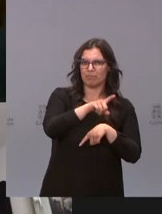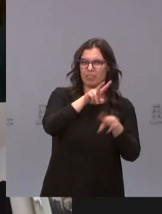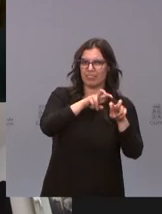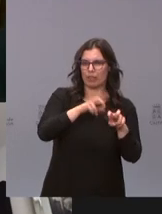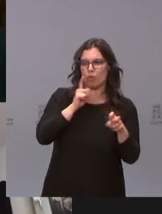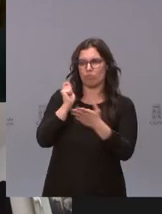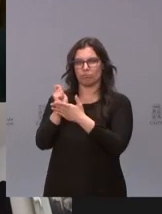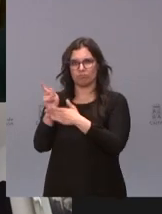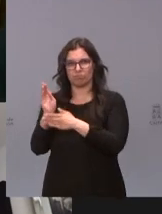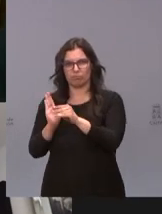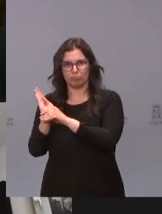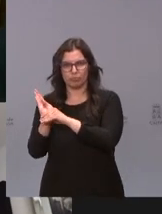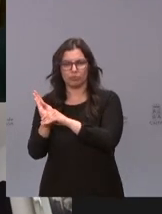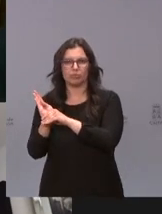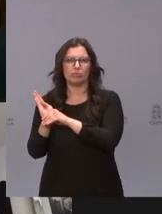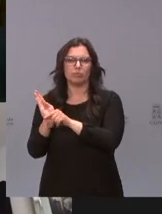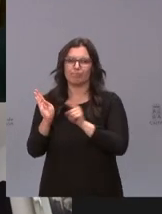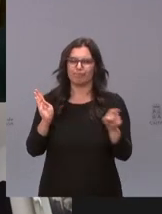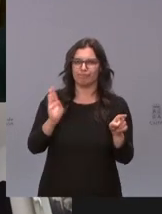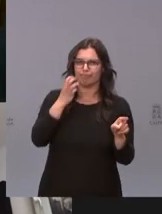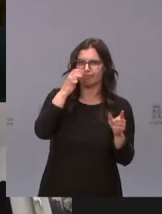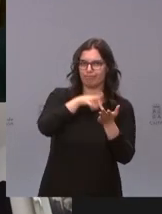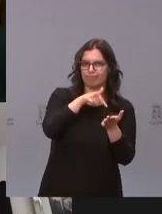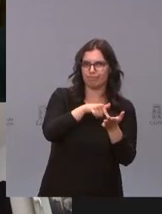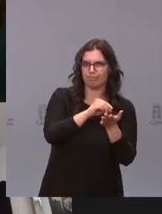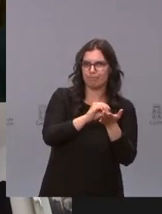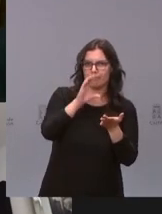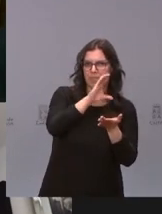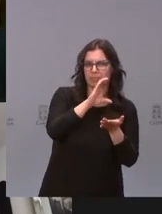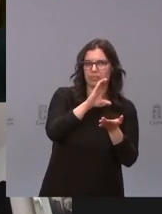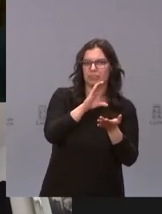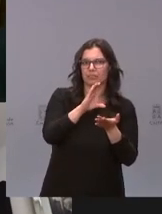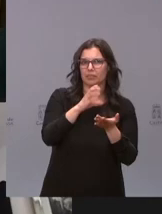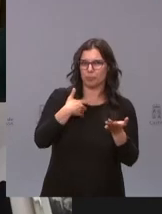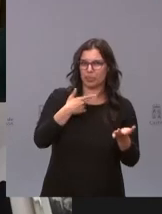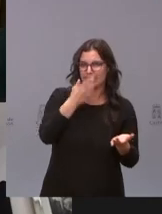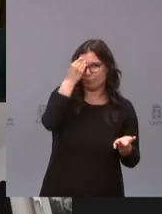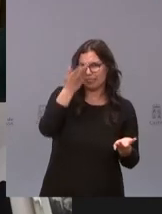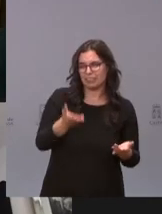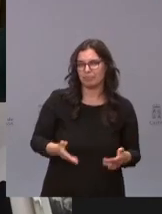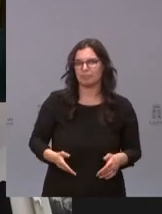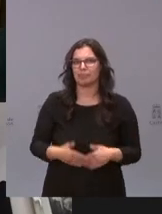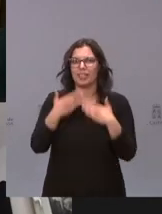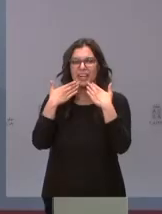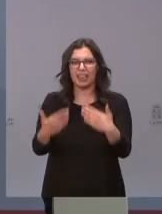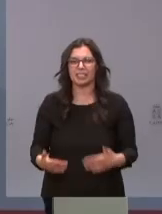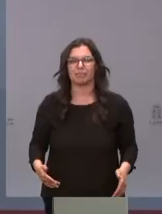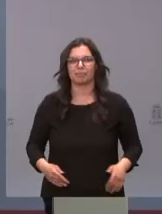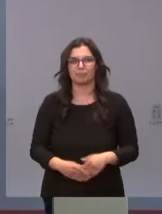del Centro del Cáncer ante este aumento este dinero que va a ir para esta nueva empresa? Muchas gracias